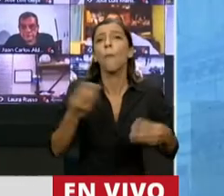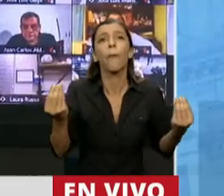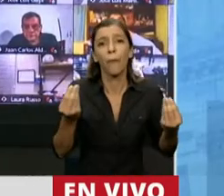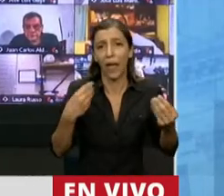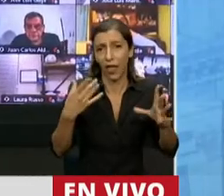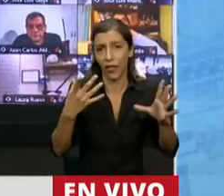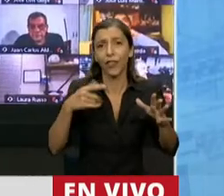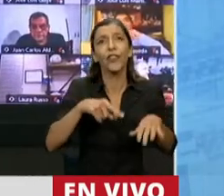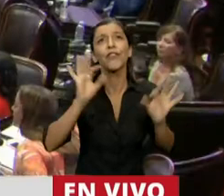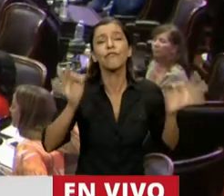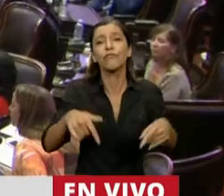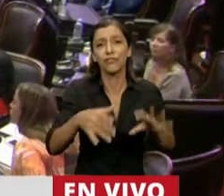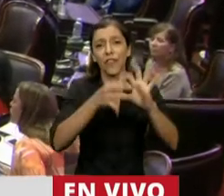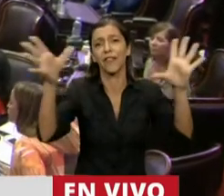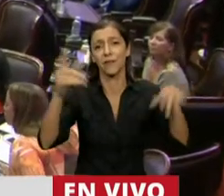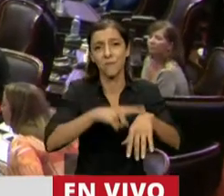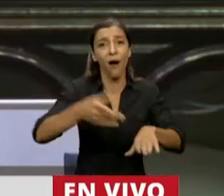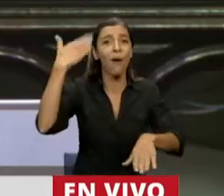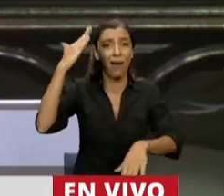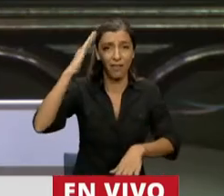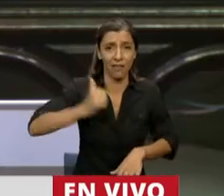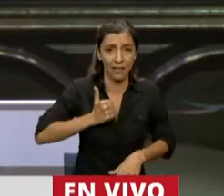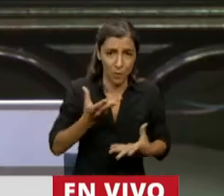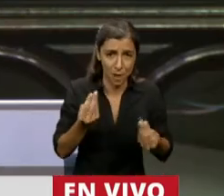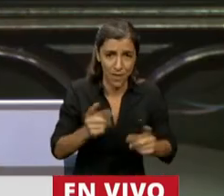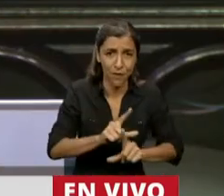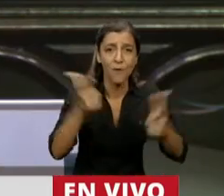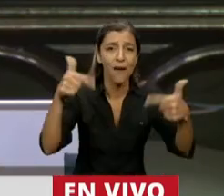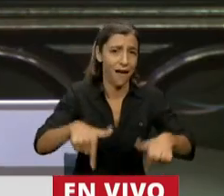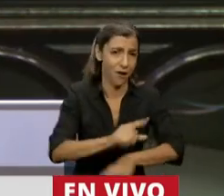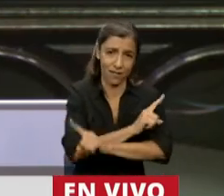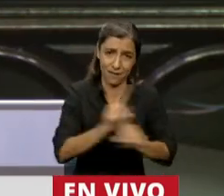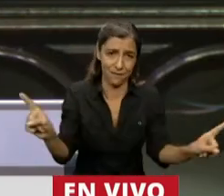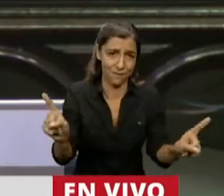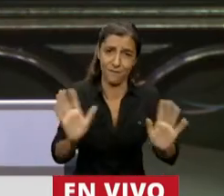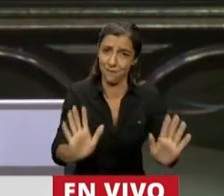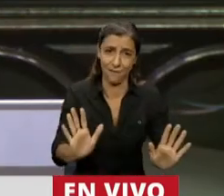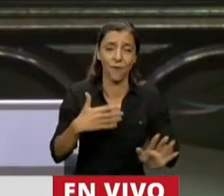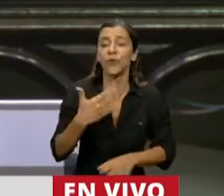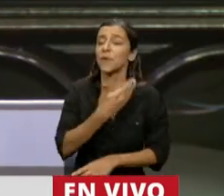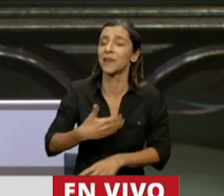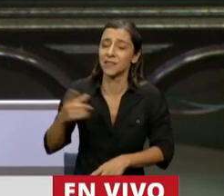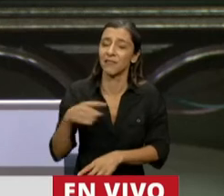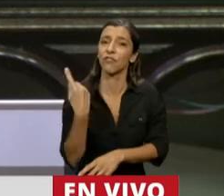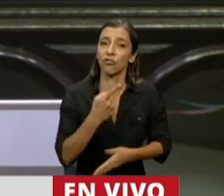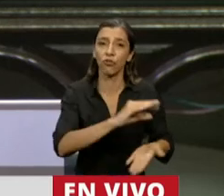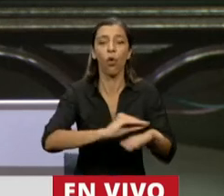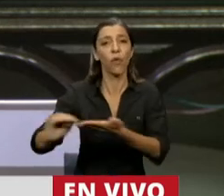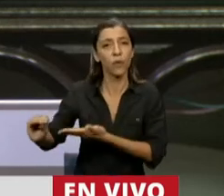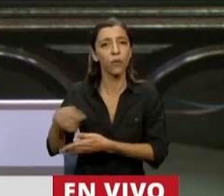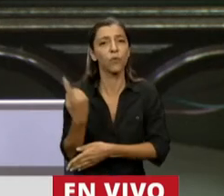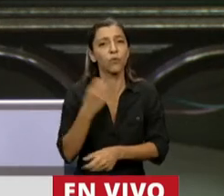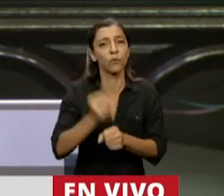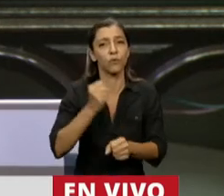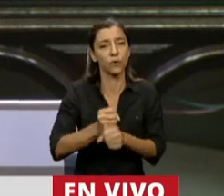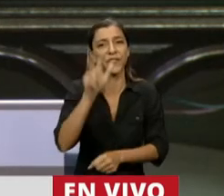dictadura, no le voy a tener miedo a sus insultos. Presidente, nosotros somos legisladores los 365